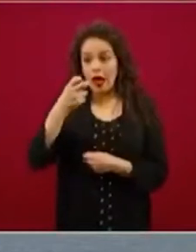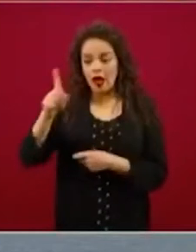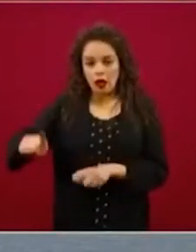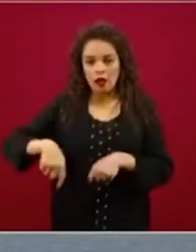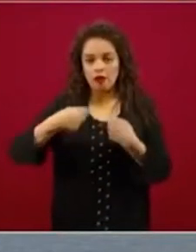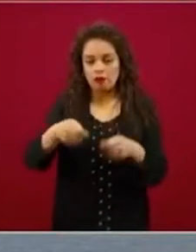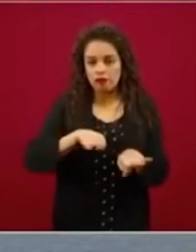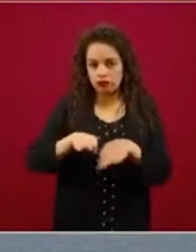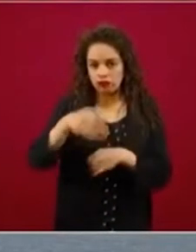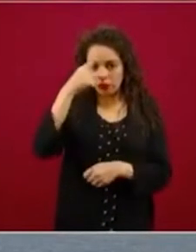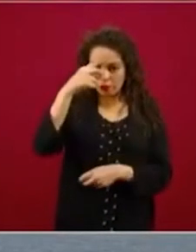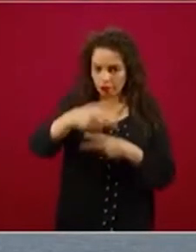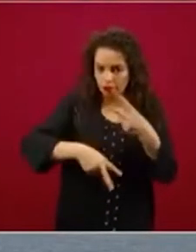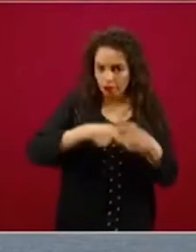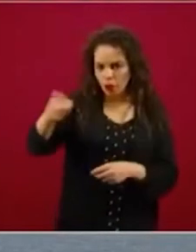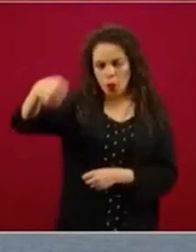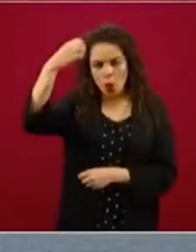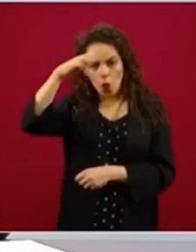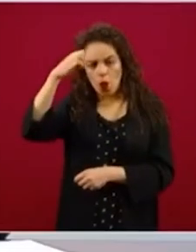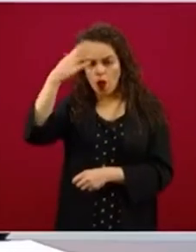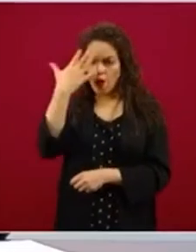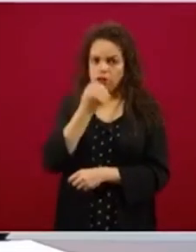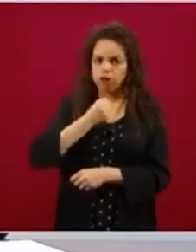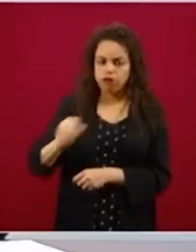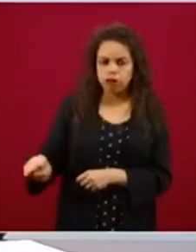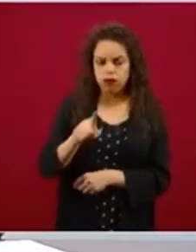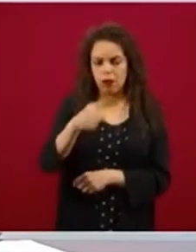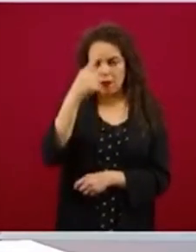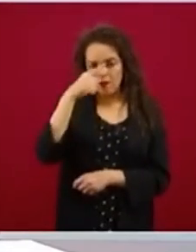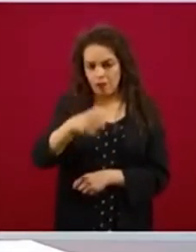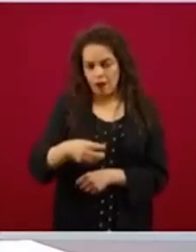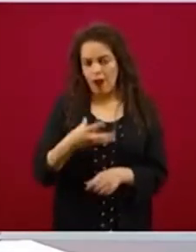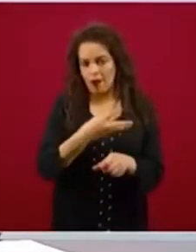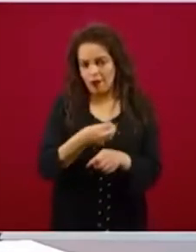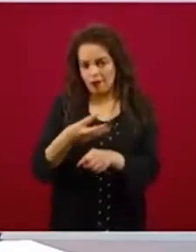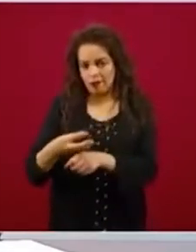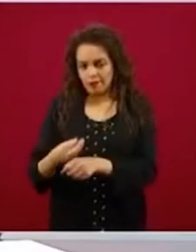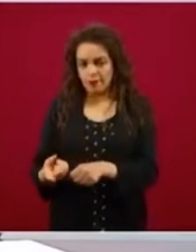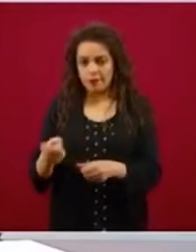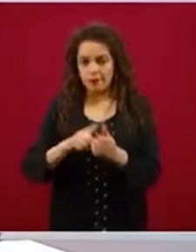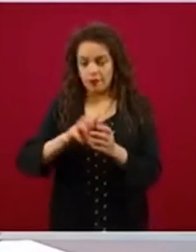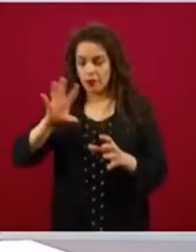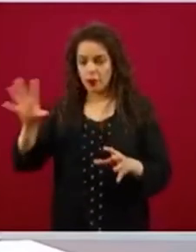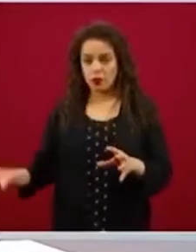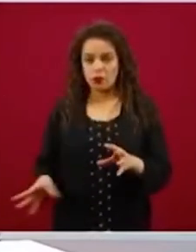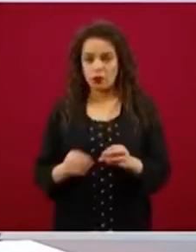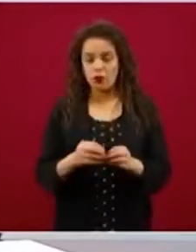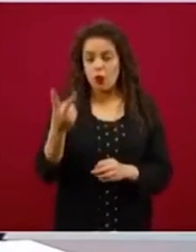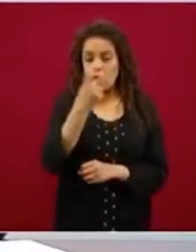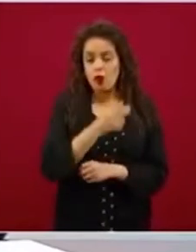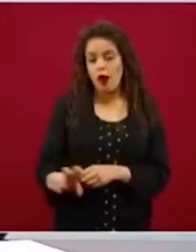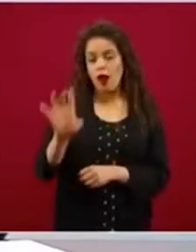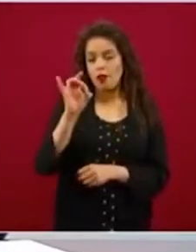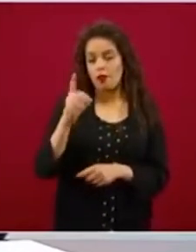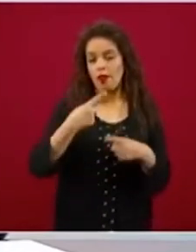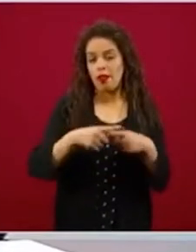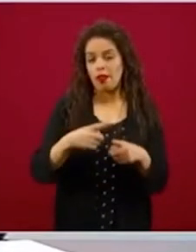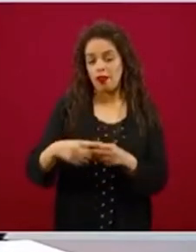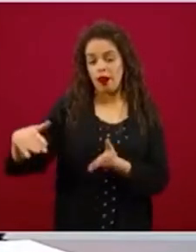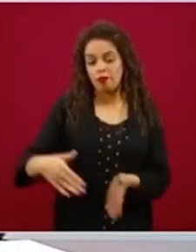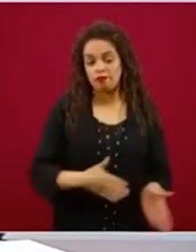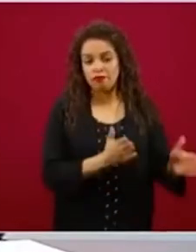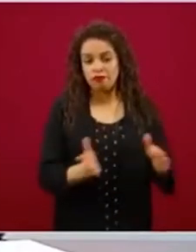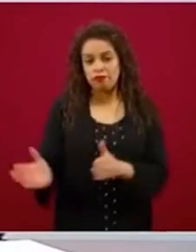con promoción, con su talento, y que suman 230 caminos para otras